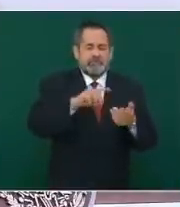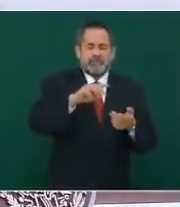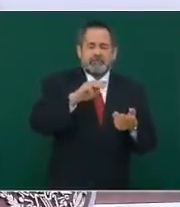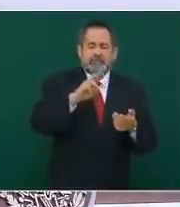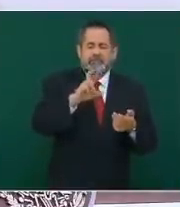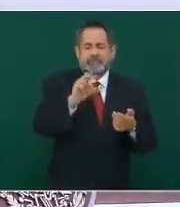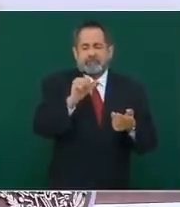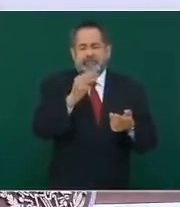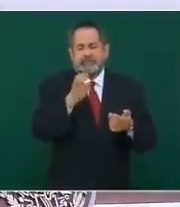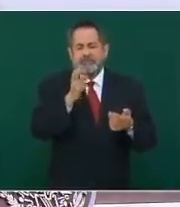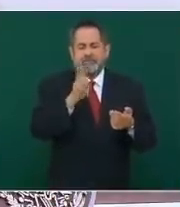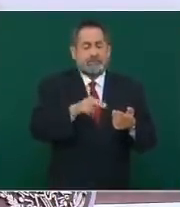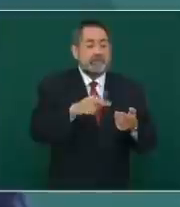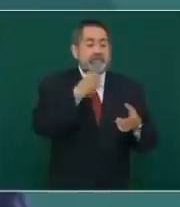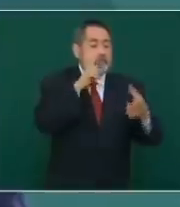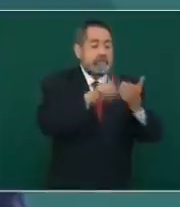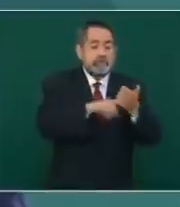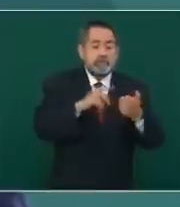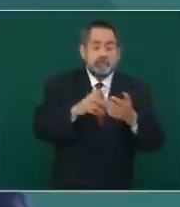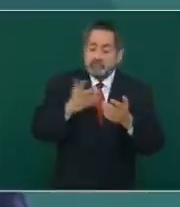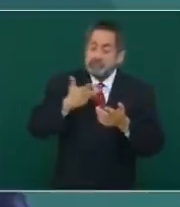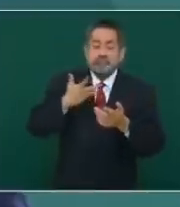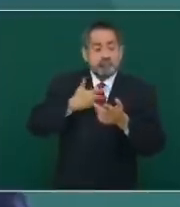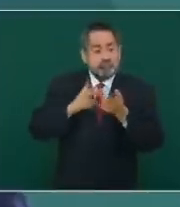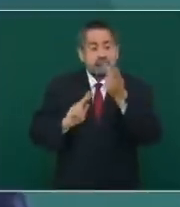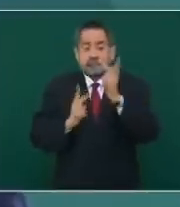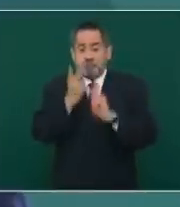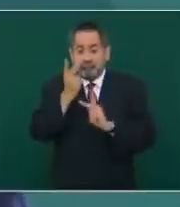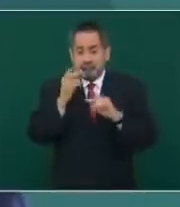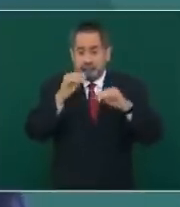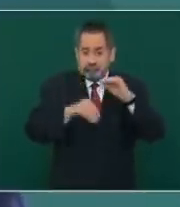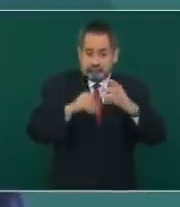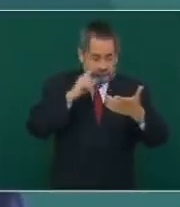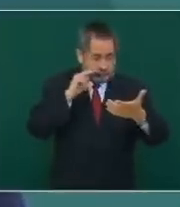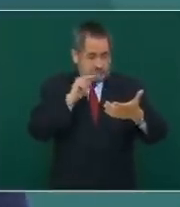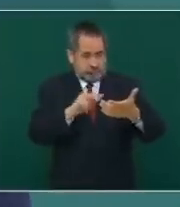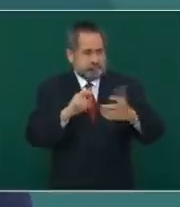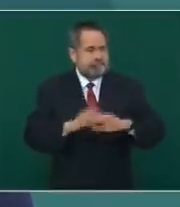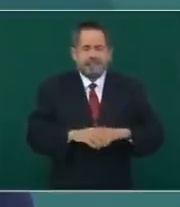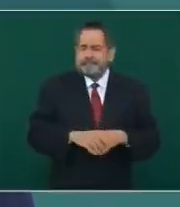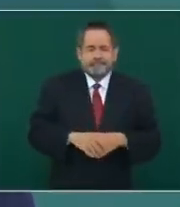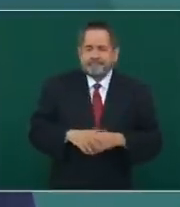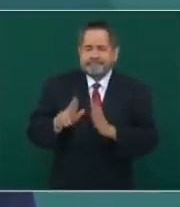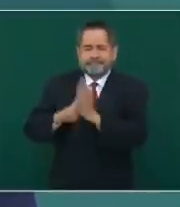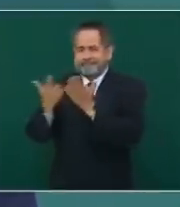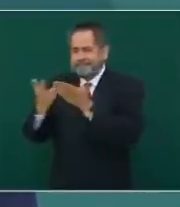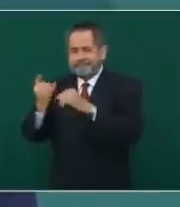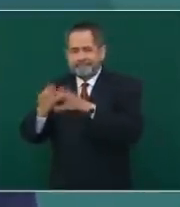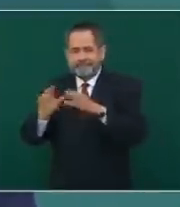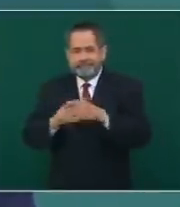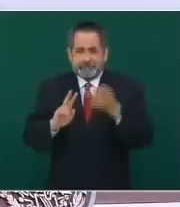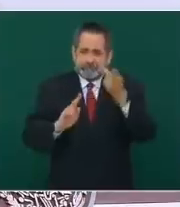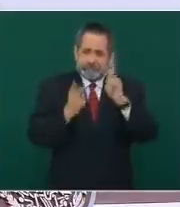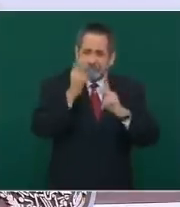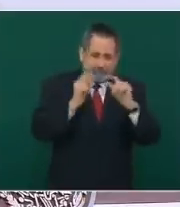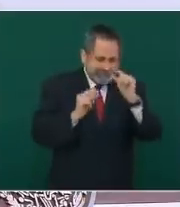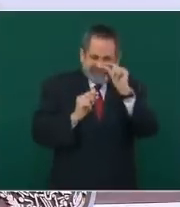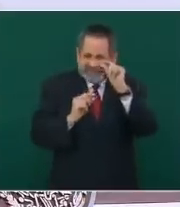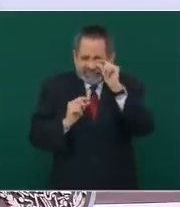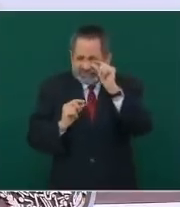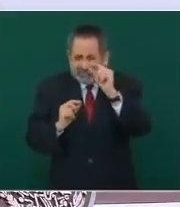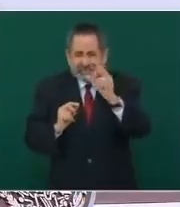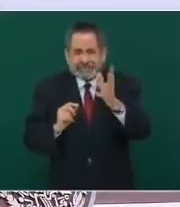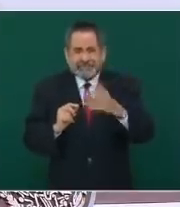que dice tener verduras. Y pueden ver ustedes en la revista El Consumidor cómo el pedazo de verdura que